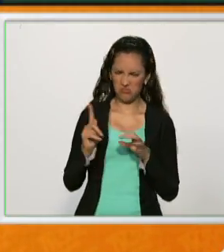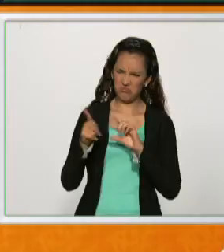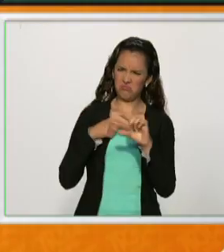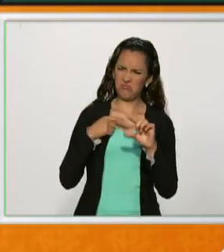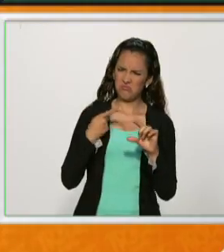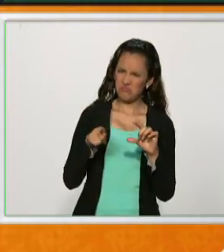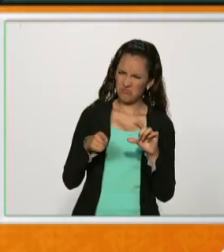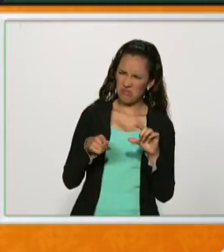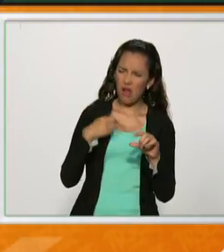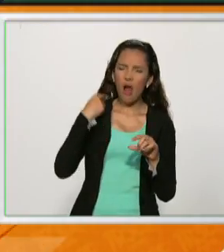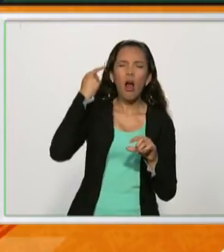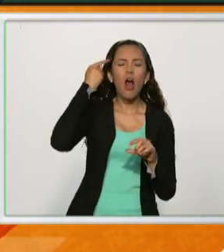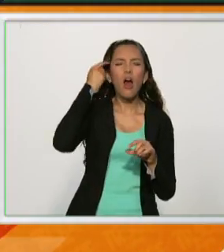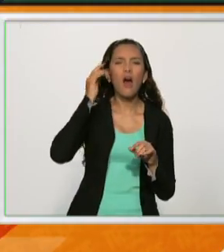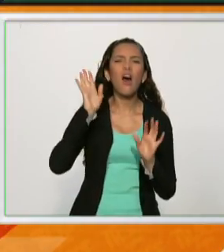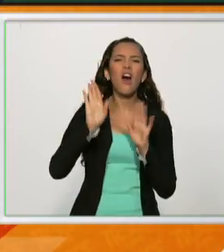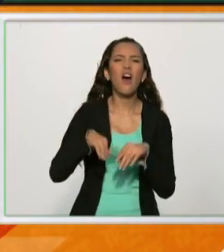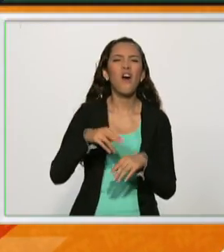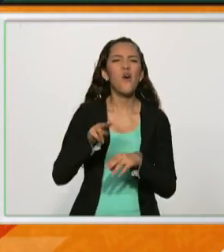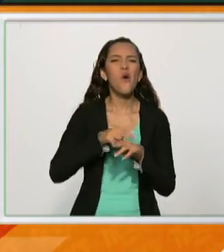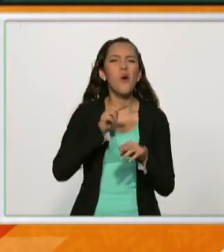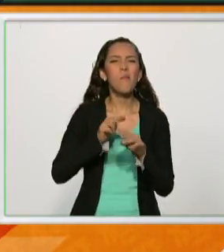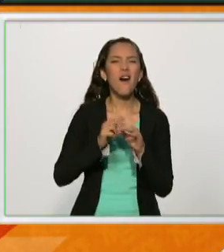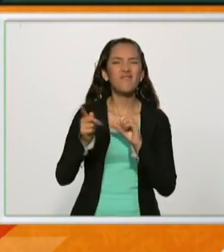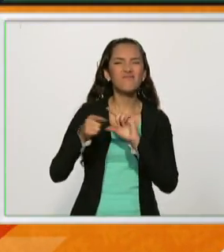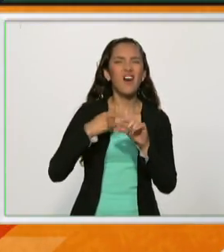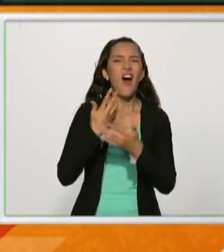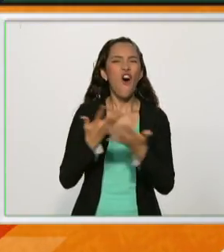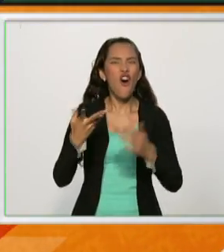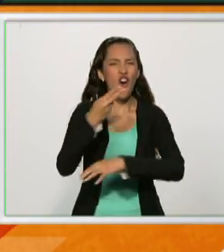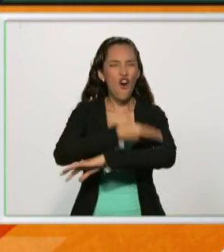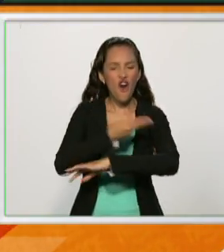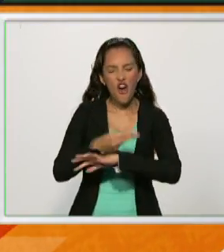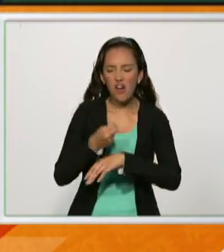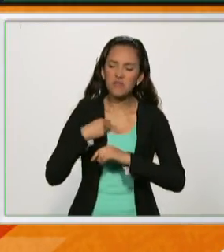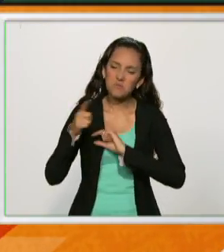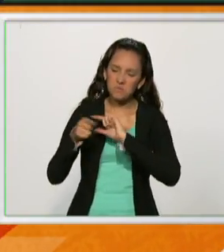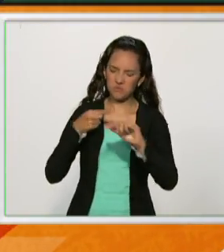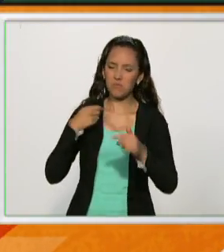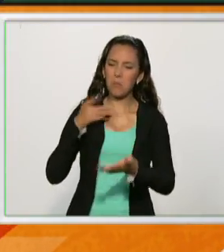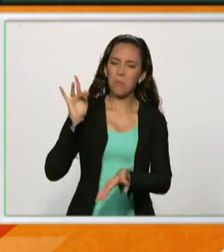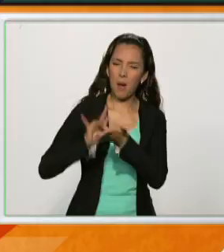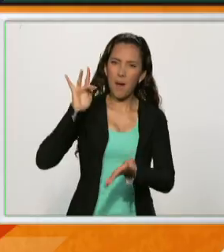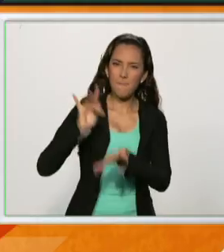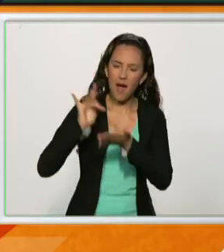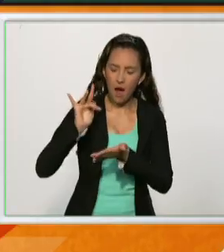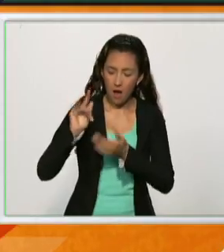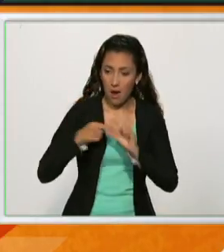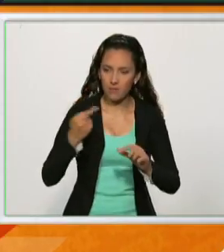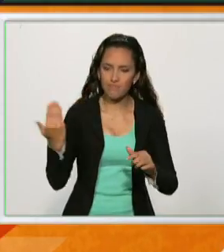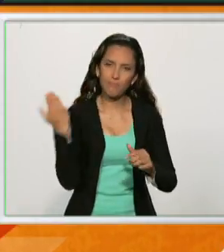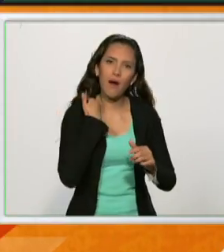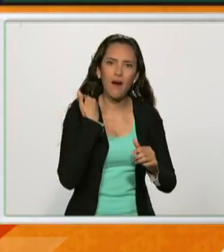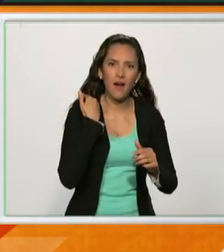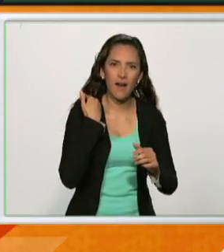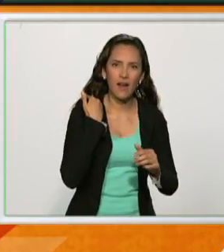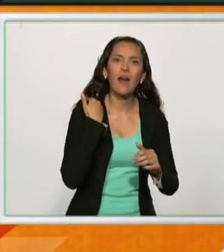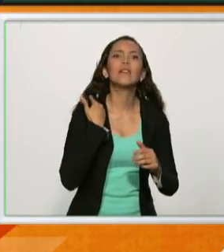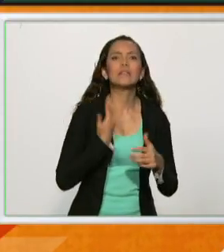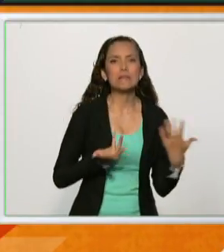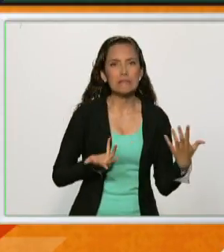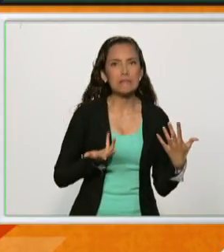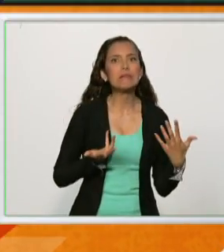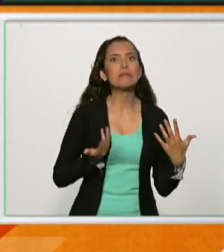hacerles creer que es un documento dirigido hacia ellos, hacen doble clic y en ese momento se produce la infección. ¿Qué pasa?